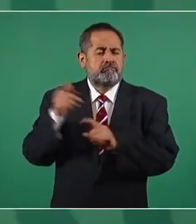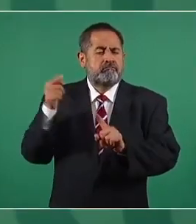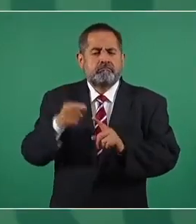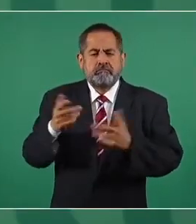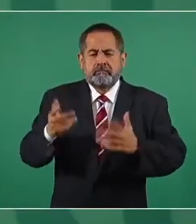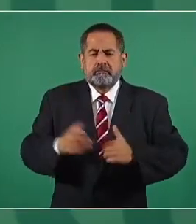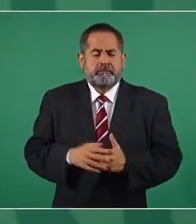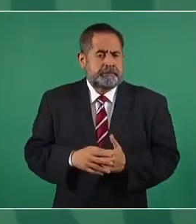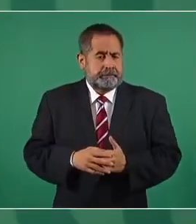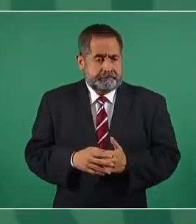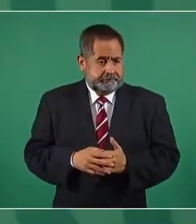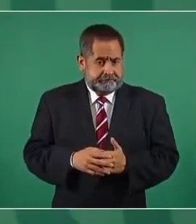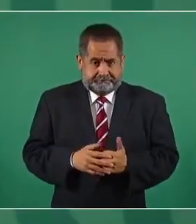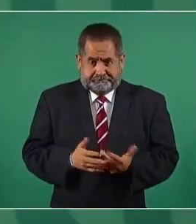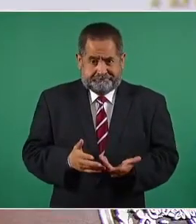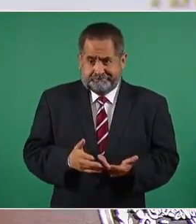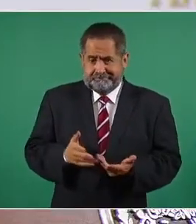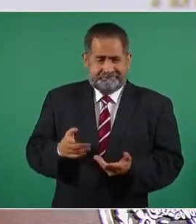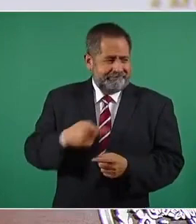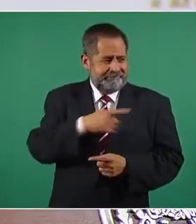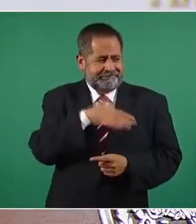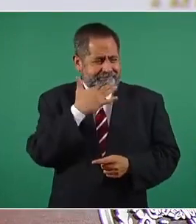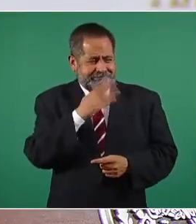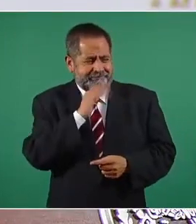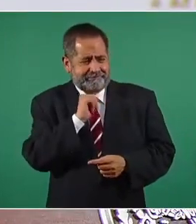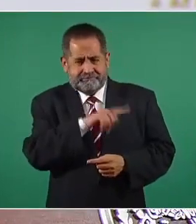inmunda realidad.